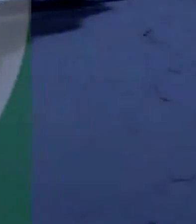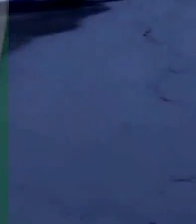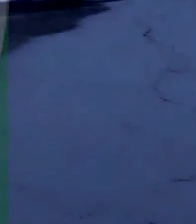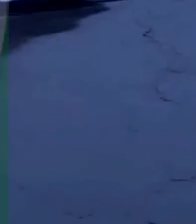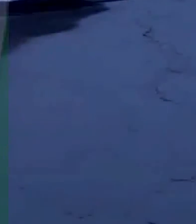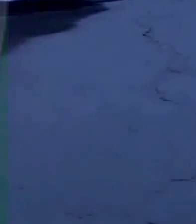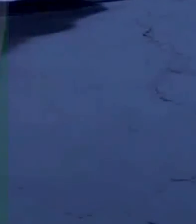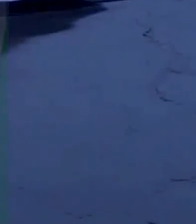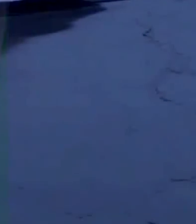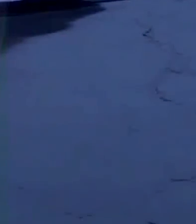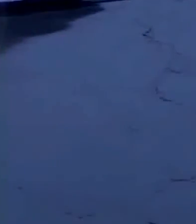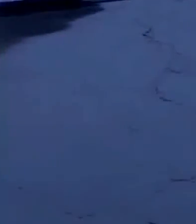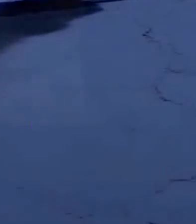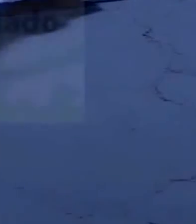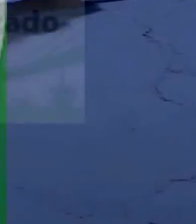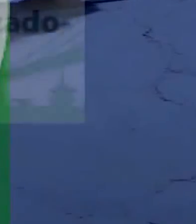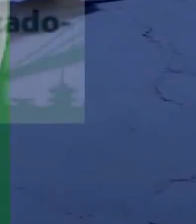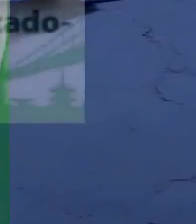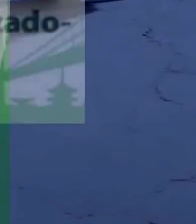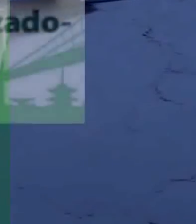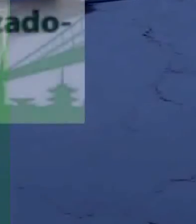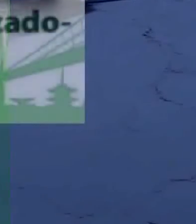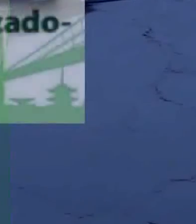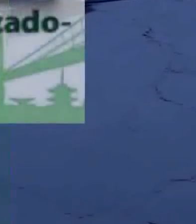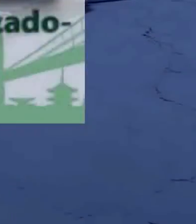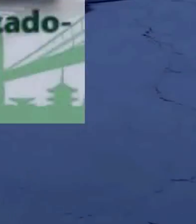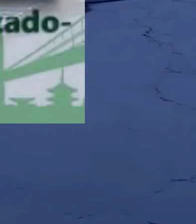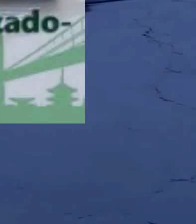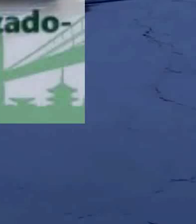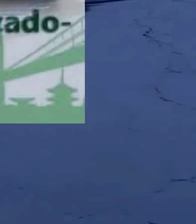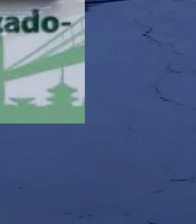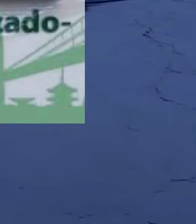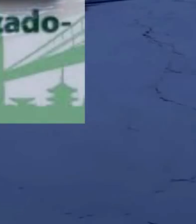.com